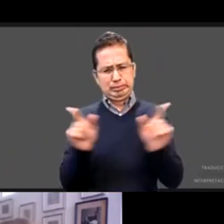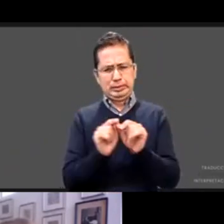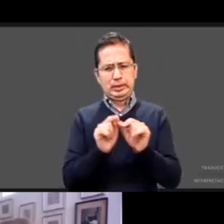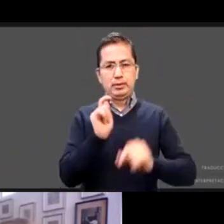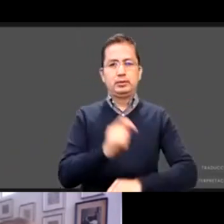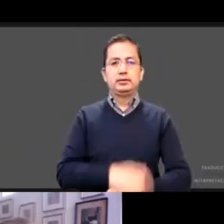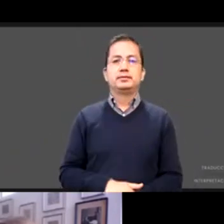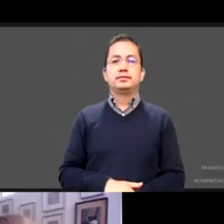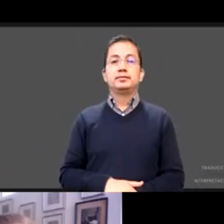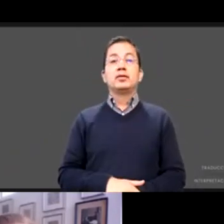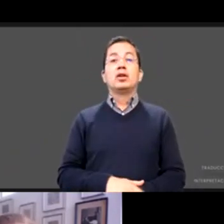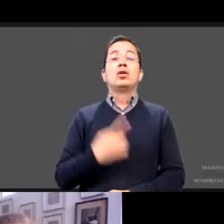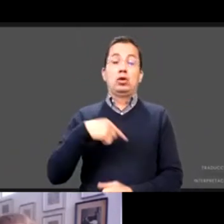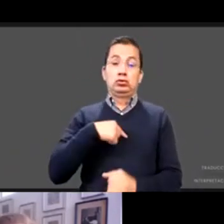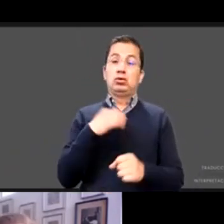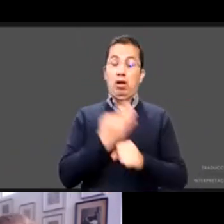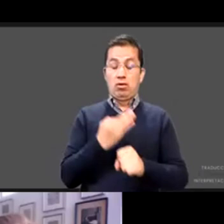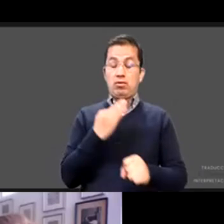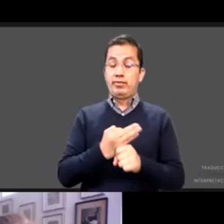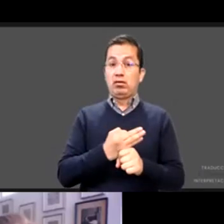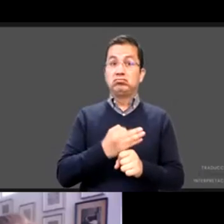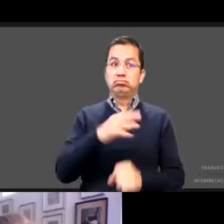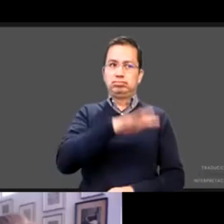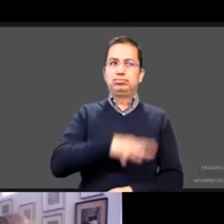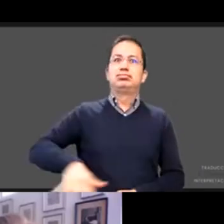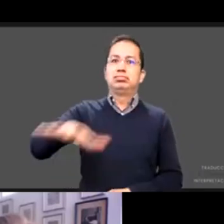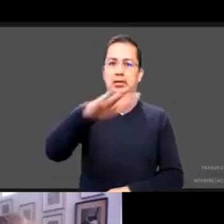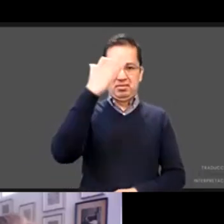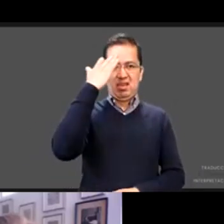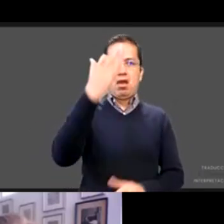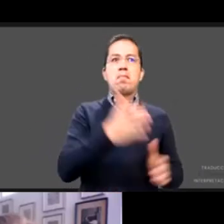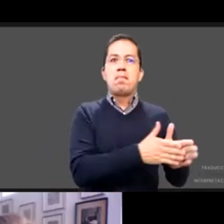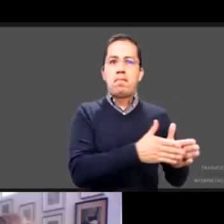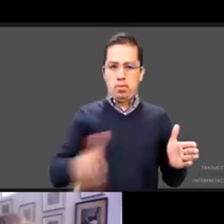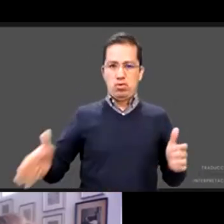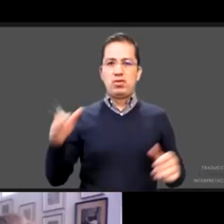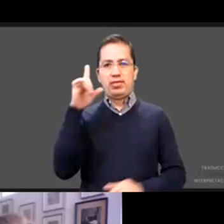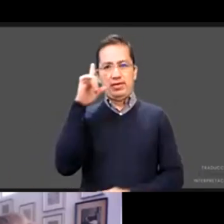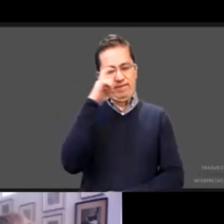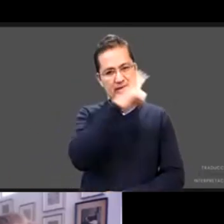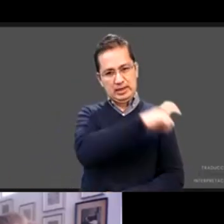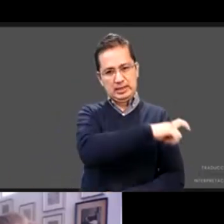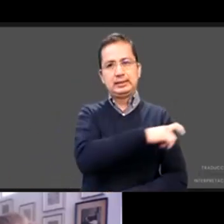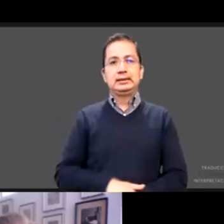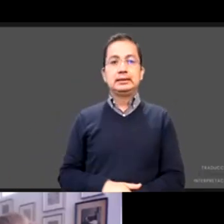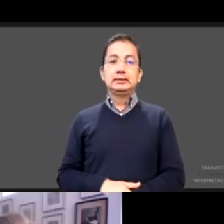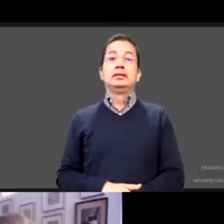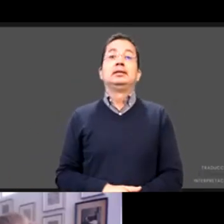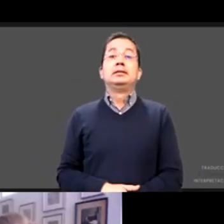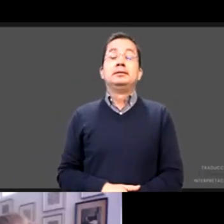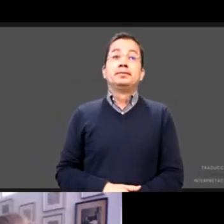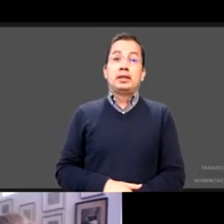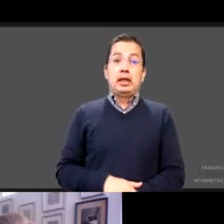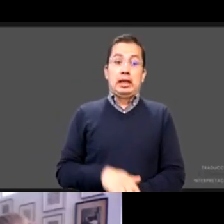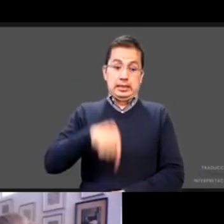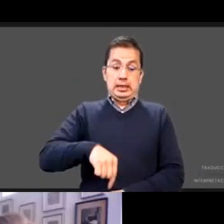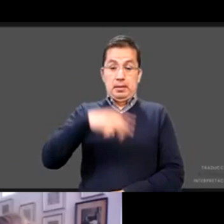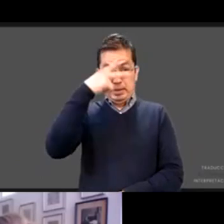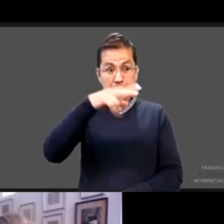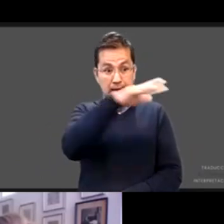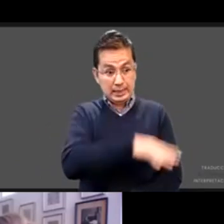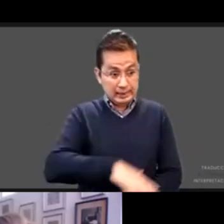en un contexto difícil que los niños y las niñas de nuestro país antes del COVID enfrentaban